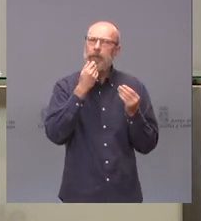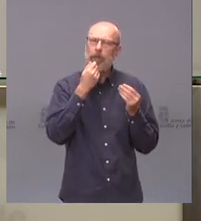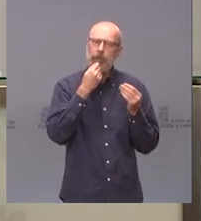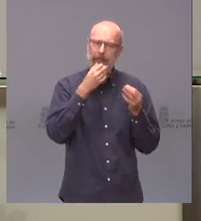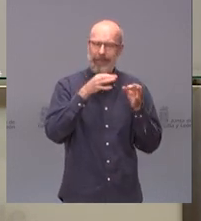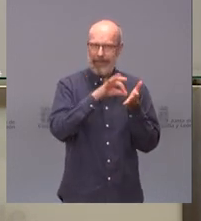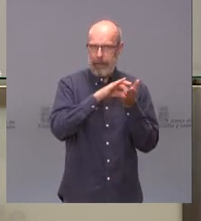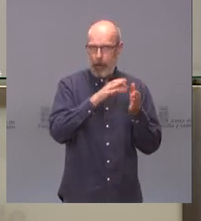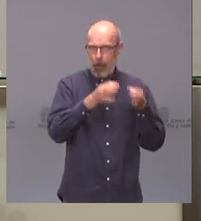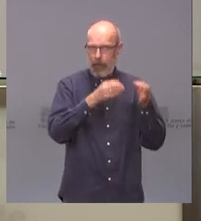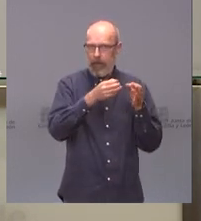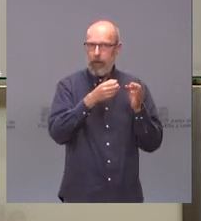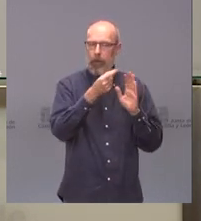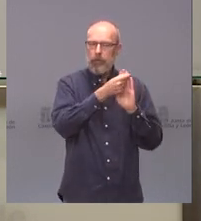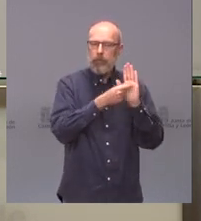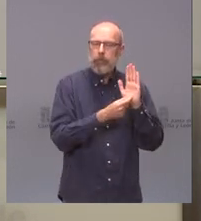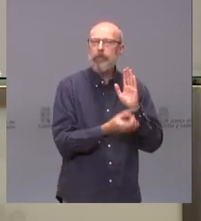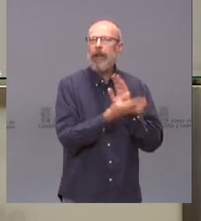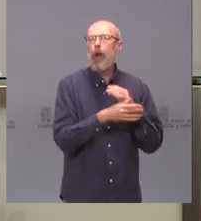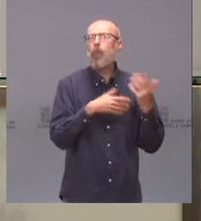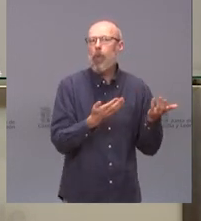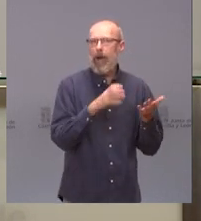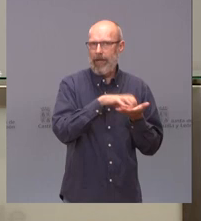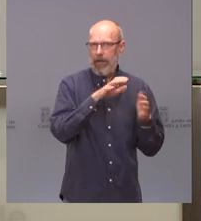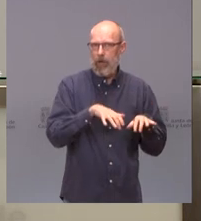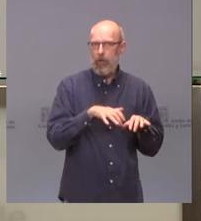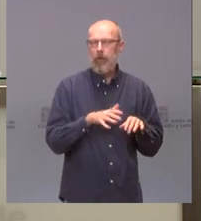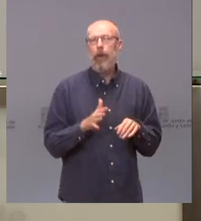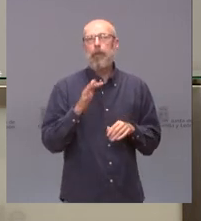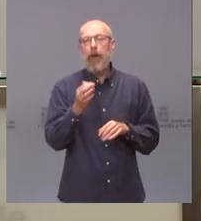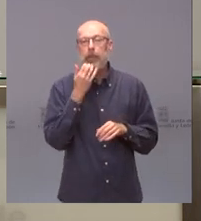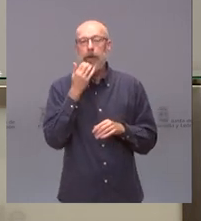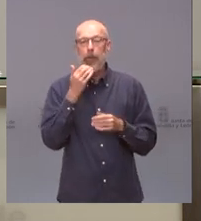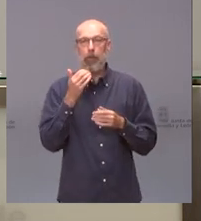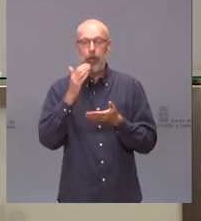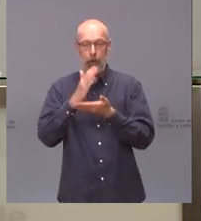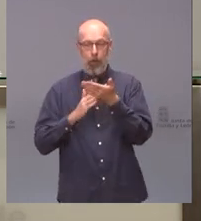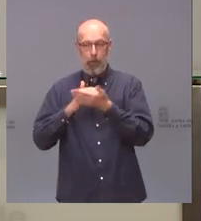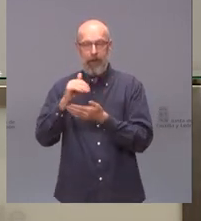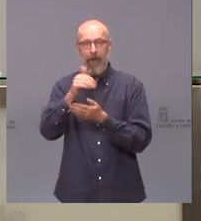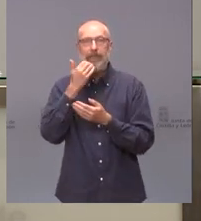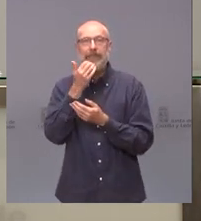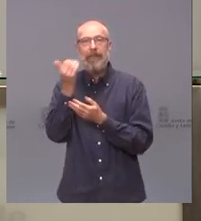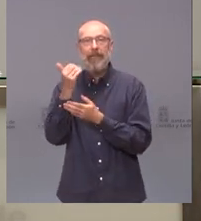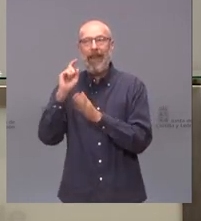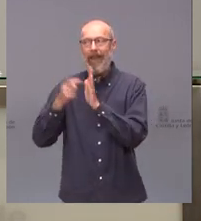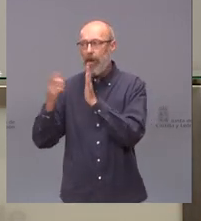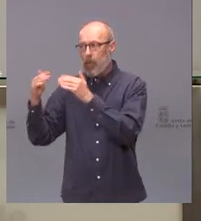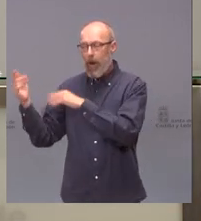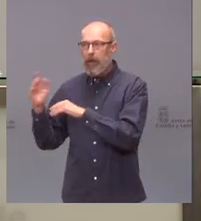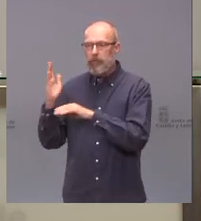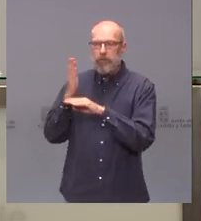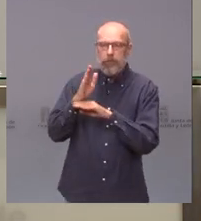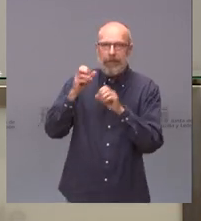Y luego, ¿temen que dejar a las comunidades sin herramientas suficientes pueda poner en peligro la situación epidemiológica y